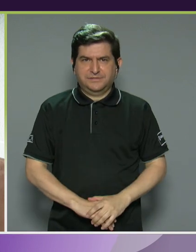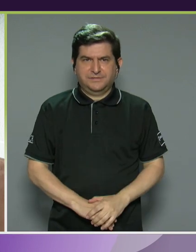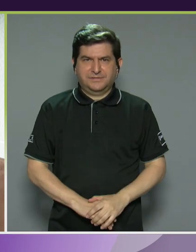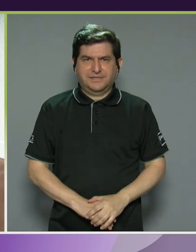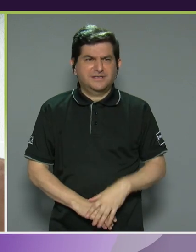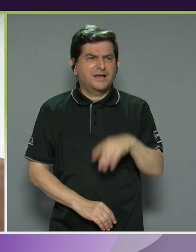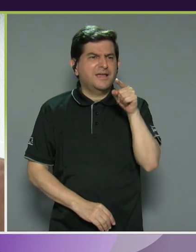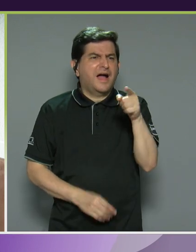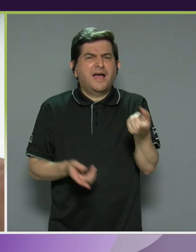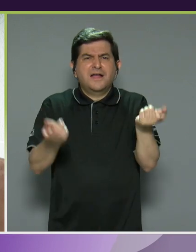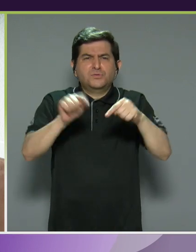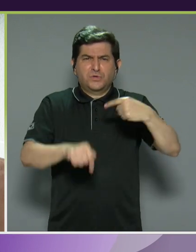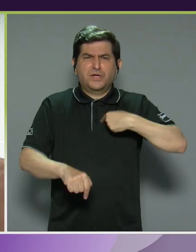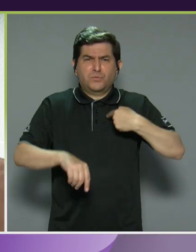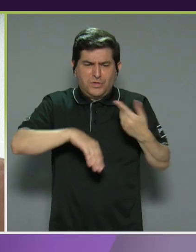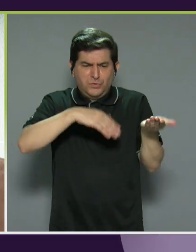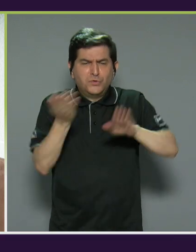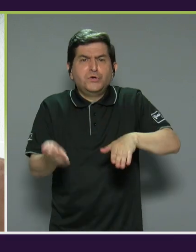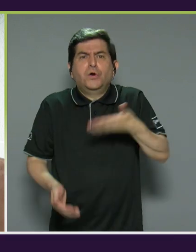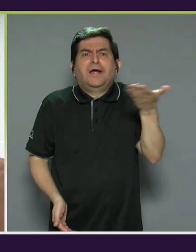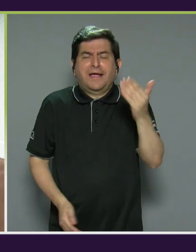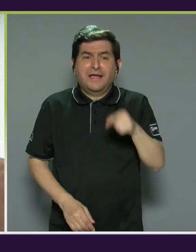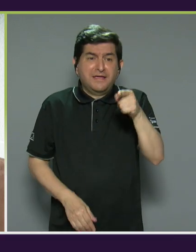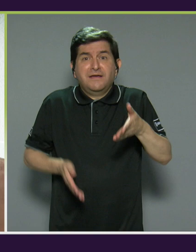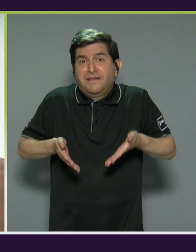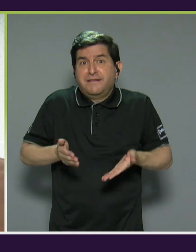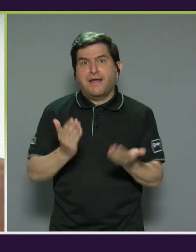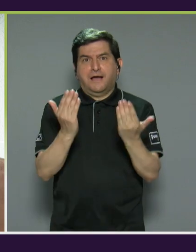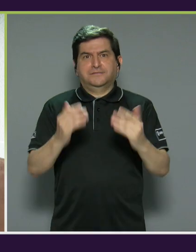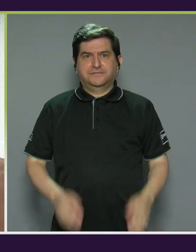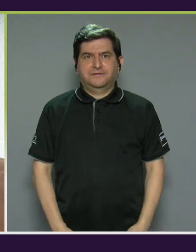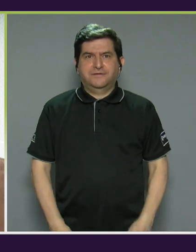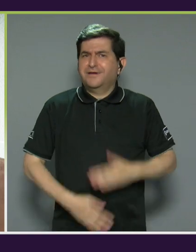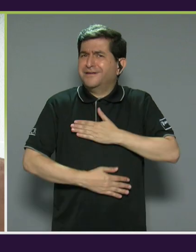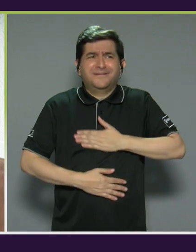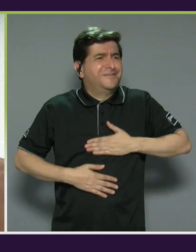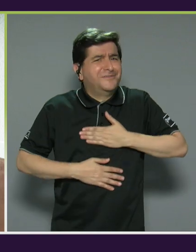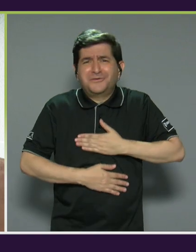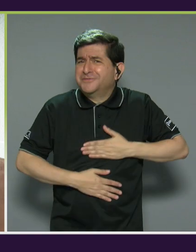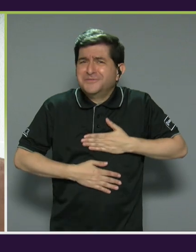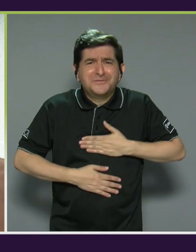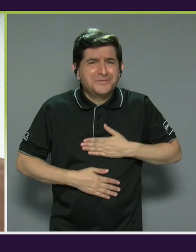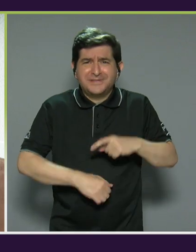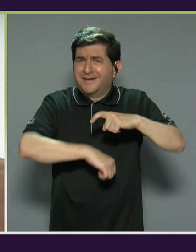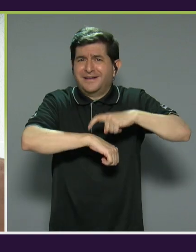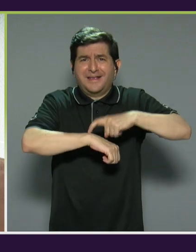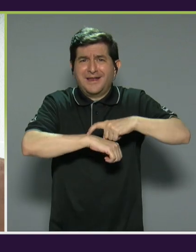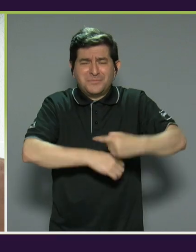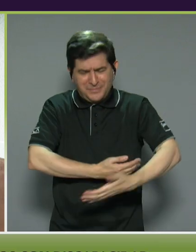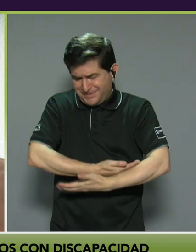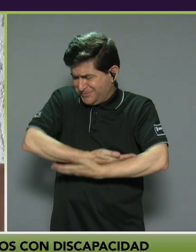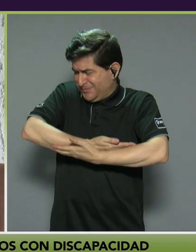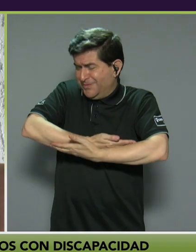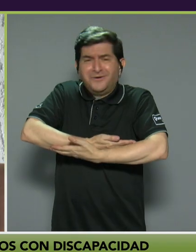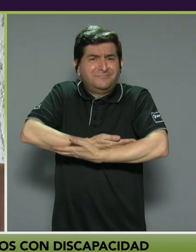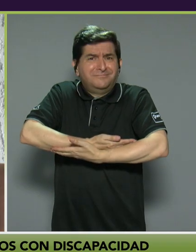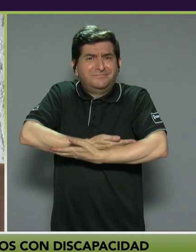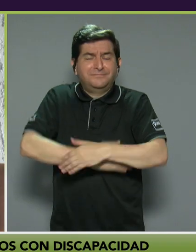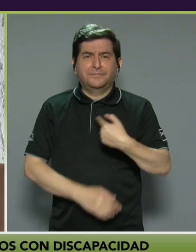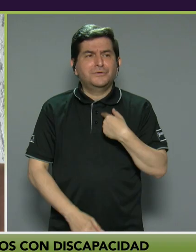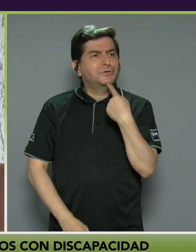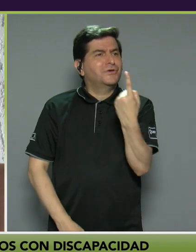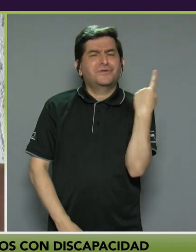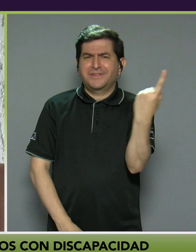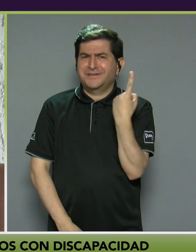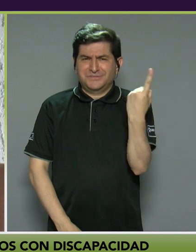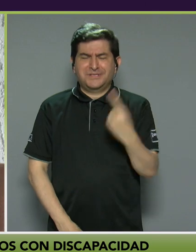le va a pasar cuando yo me muera? Y apenas están haciendo, entonces no hemos disfrutado ni siquiera la parte de tenerlos pequeños. Yo siempre he